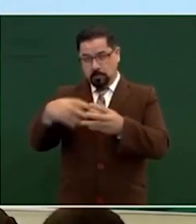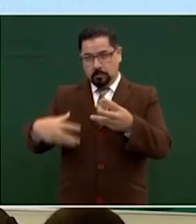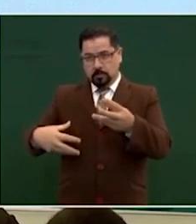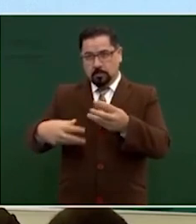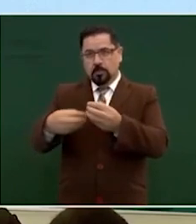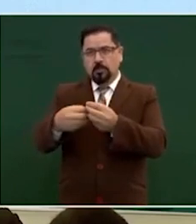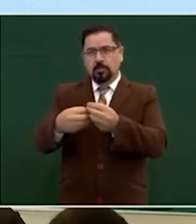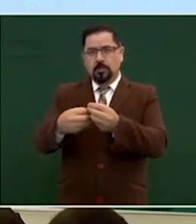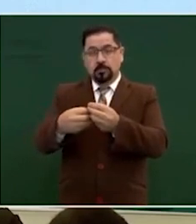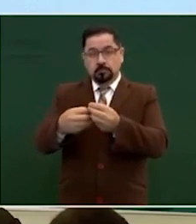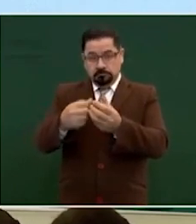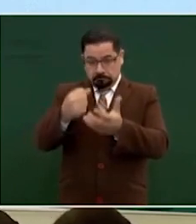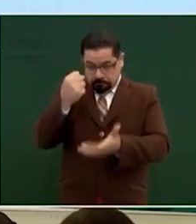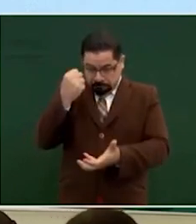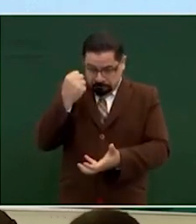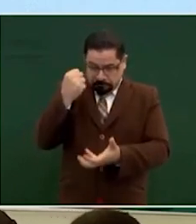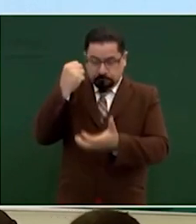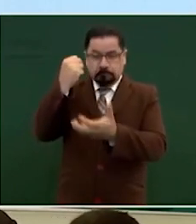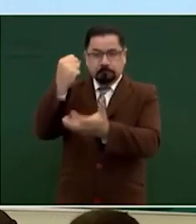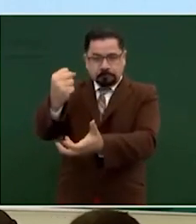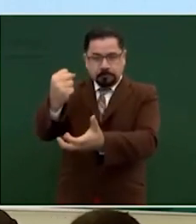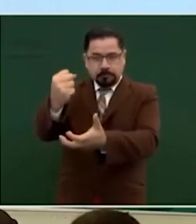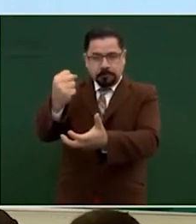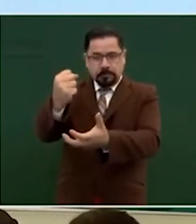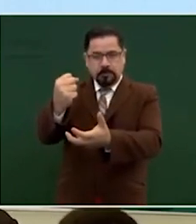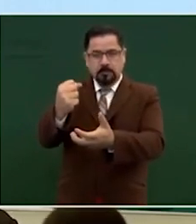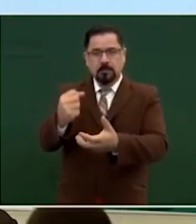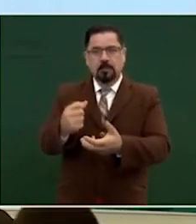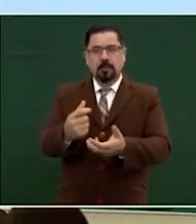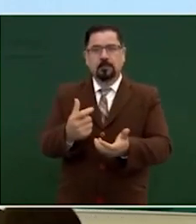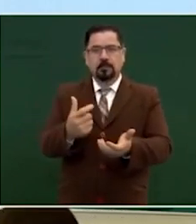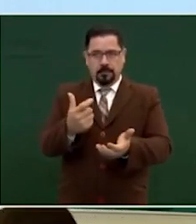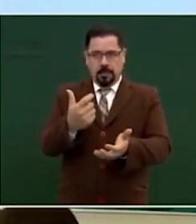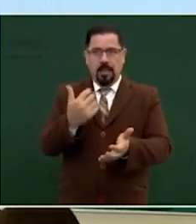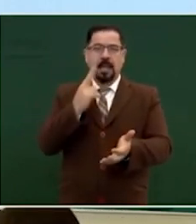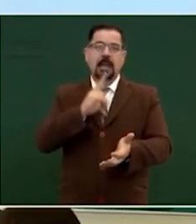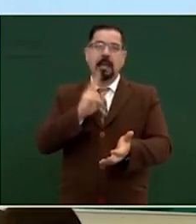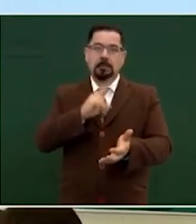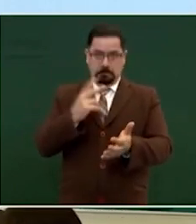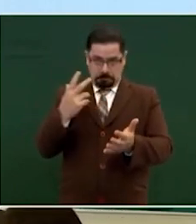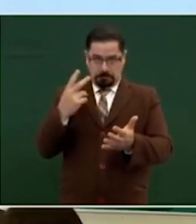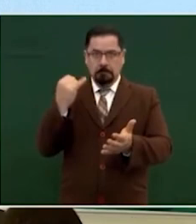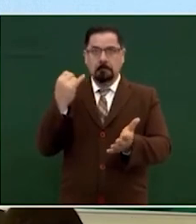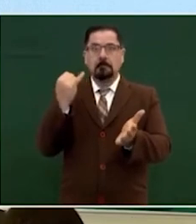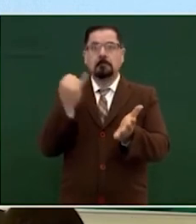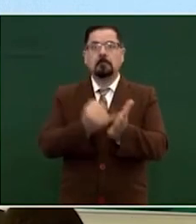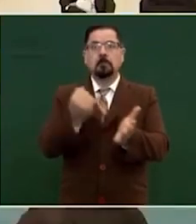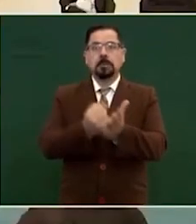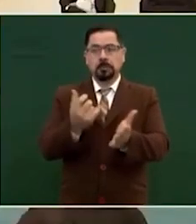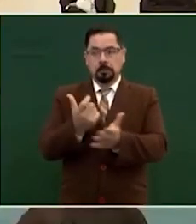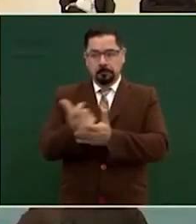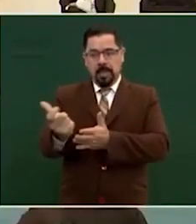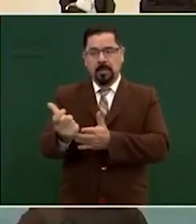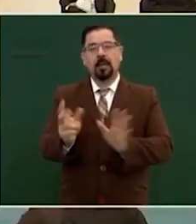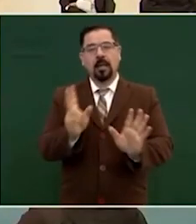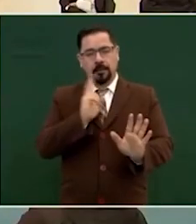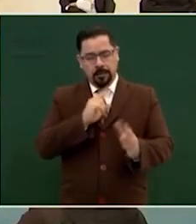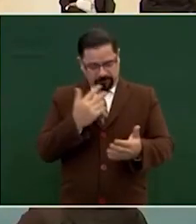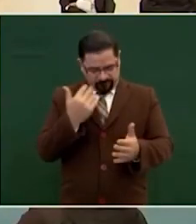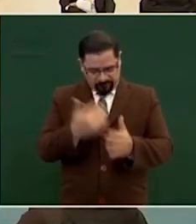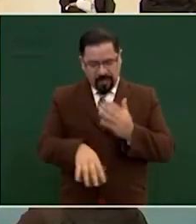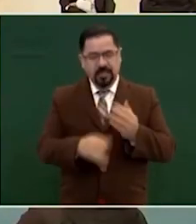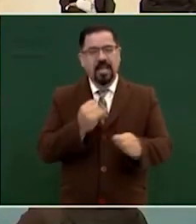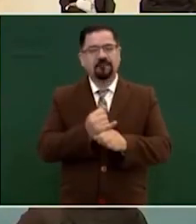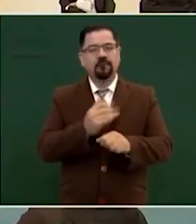en bruto hay que ver si paga impuestos todo eso lo voy a pedir en el informe